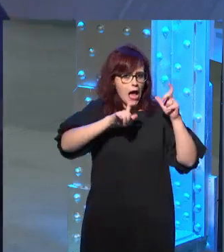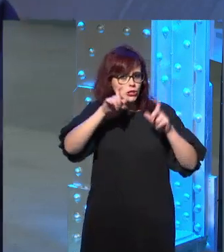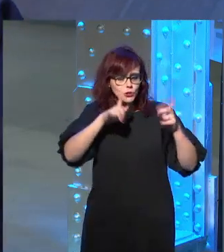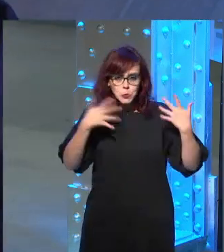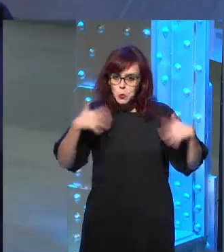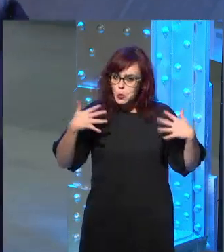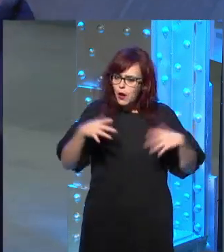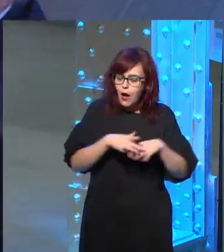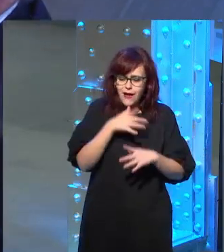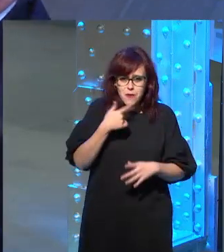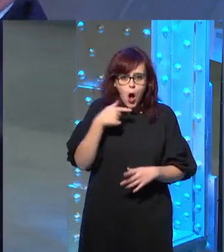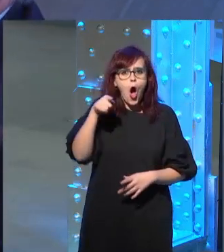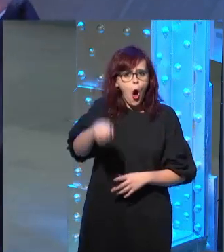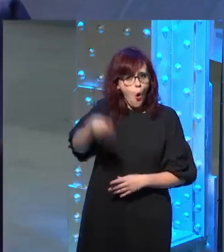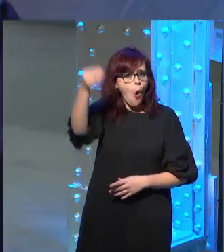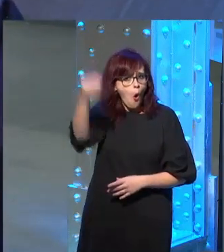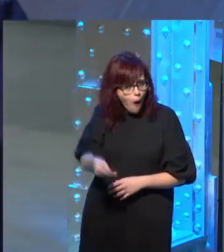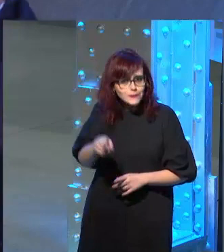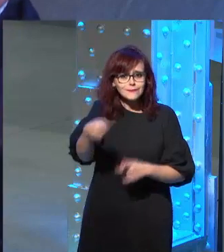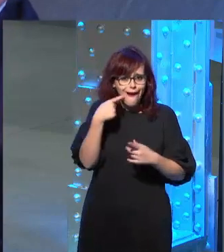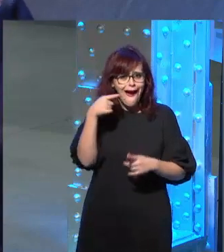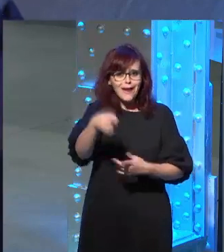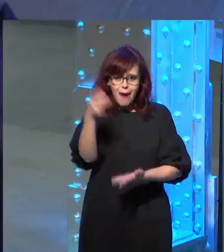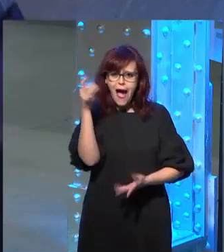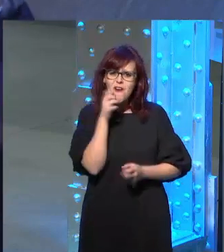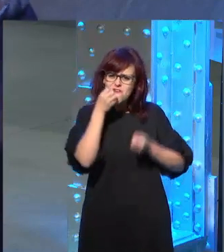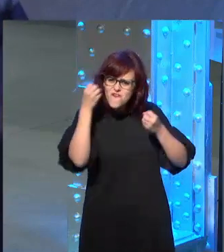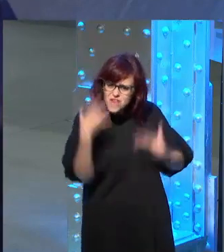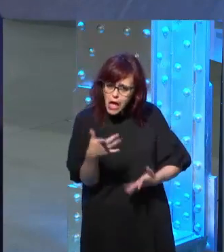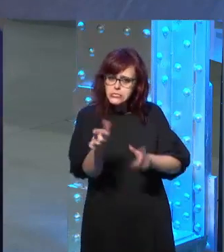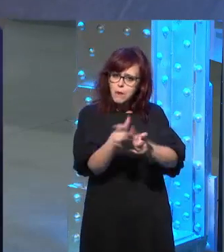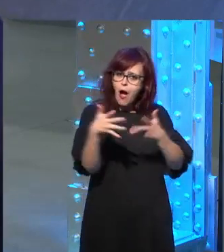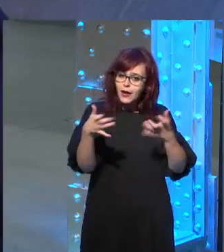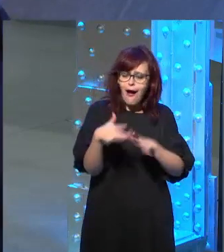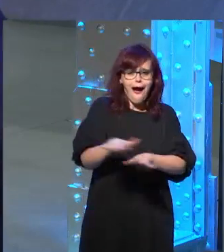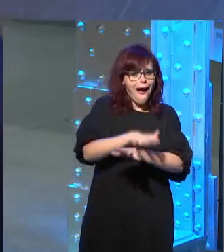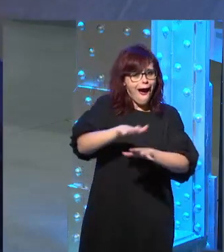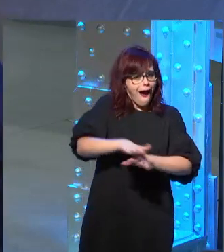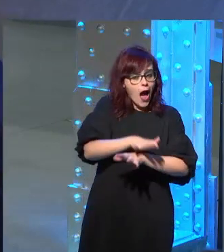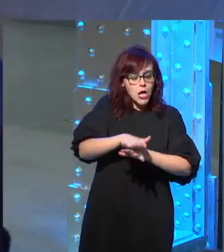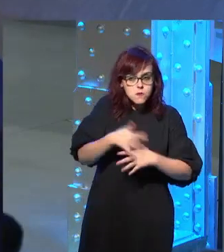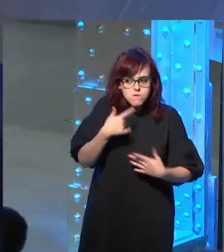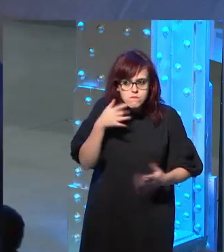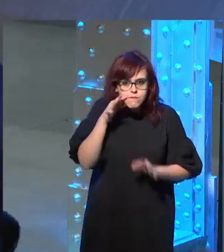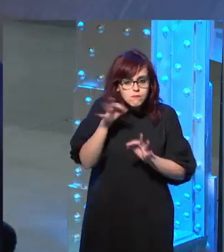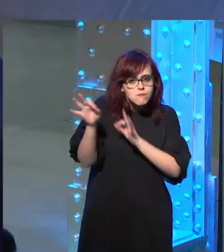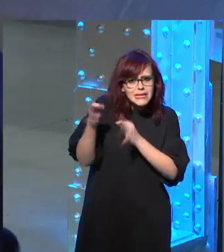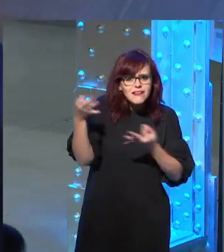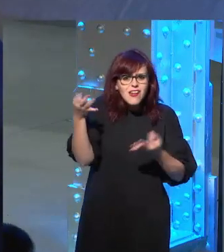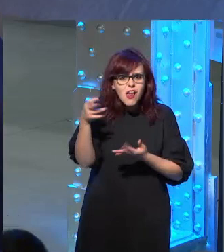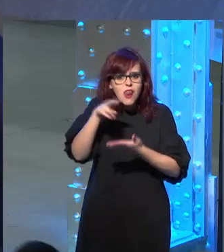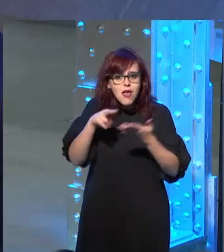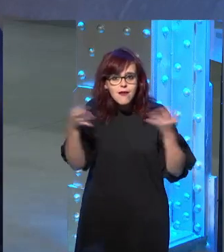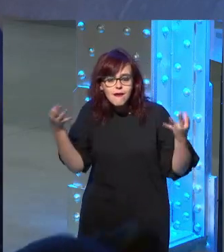como como diciendo pero aquí acertó el autor aquí acertó esto que bien estuvo y se reía y yo decía pero que cosas